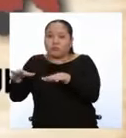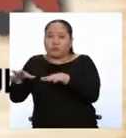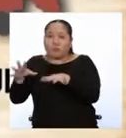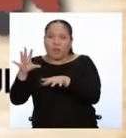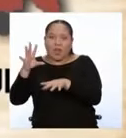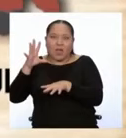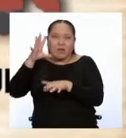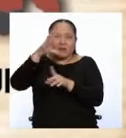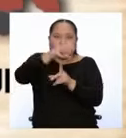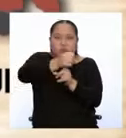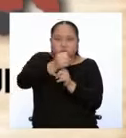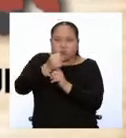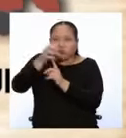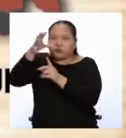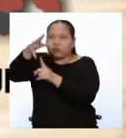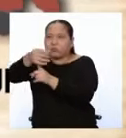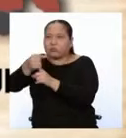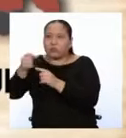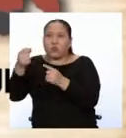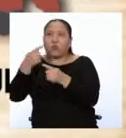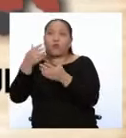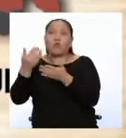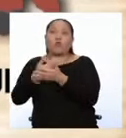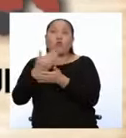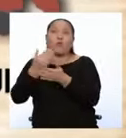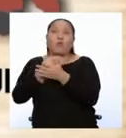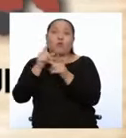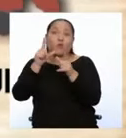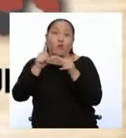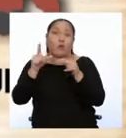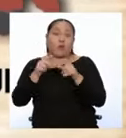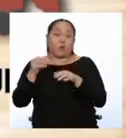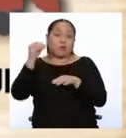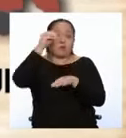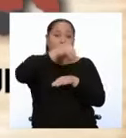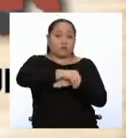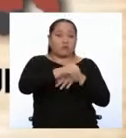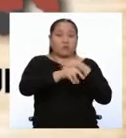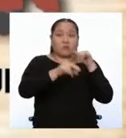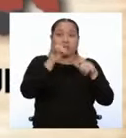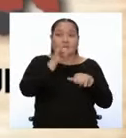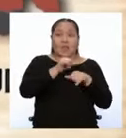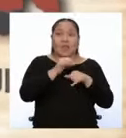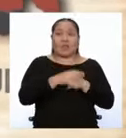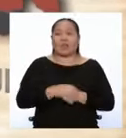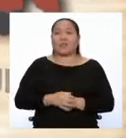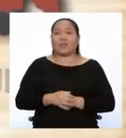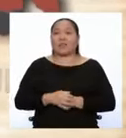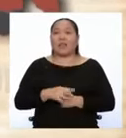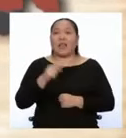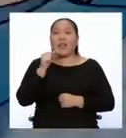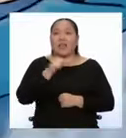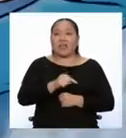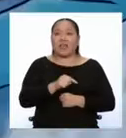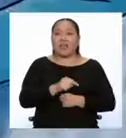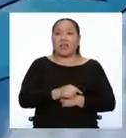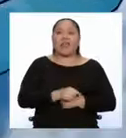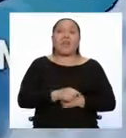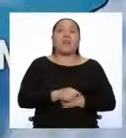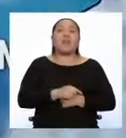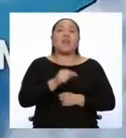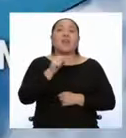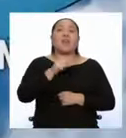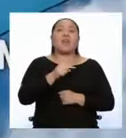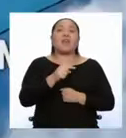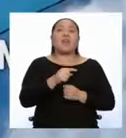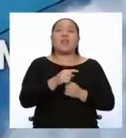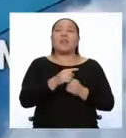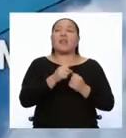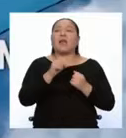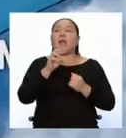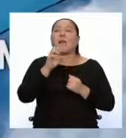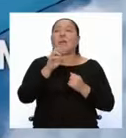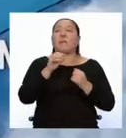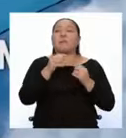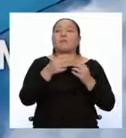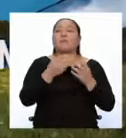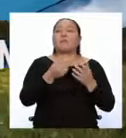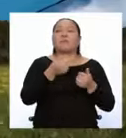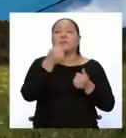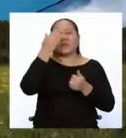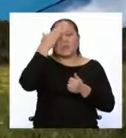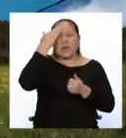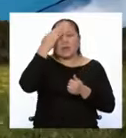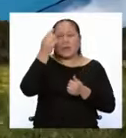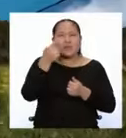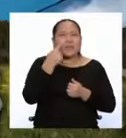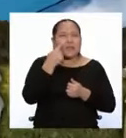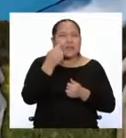formar colonias en otros lugares. Esto fue lo que ocurrió en el país Yankee. ¿Sabes qué país colonizó a Estados